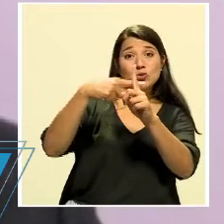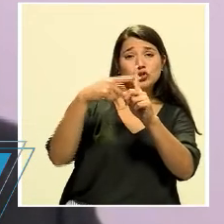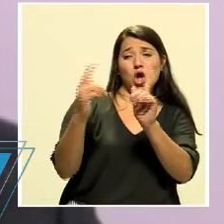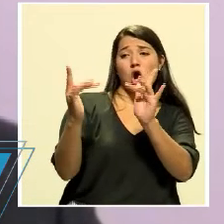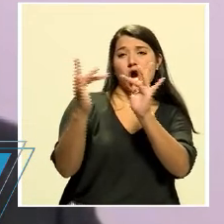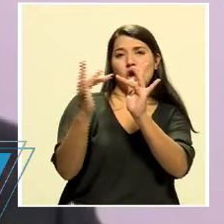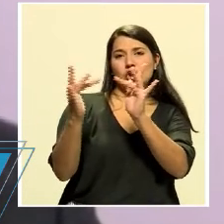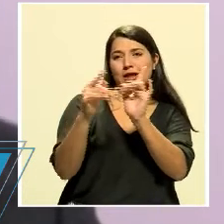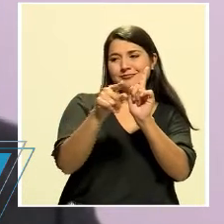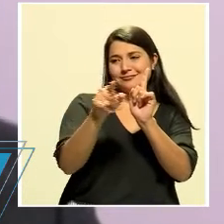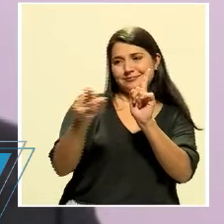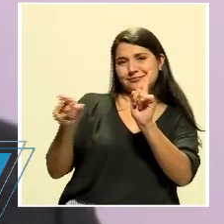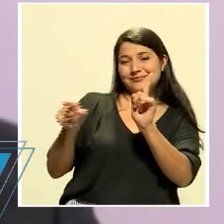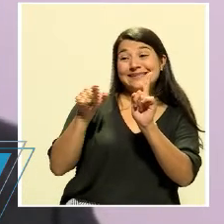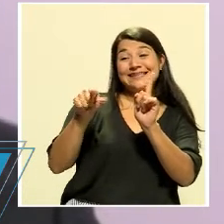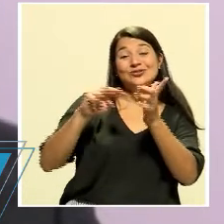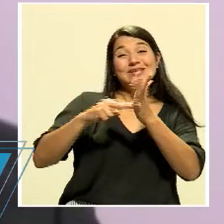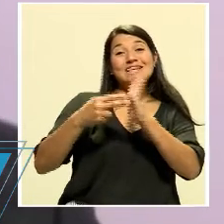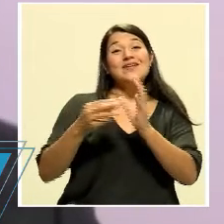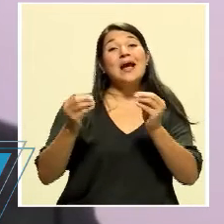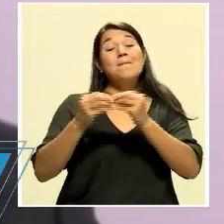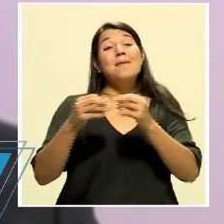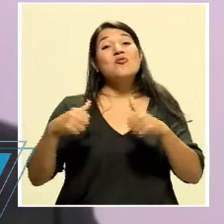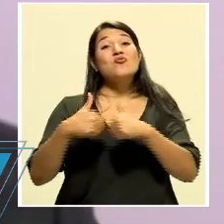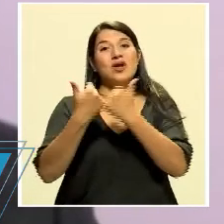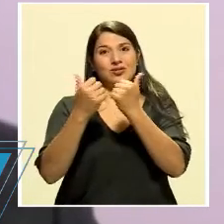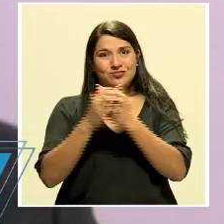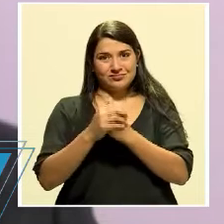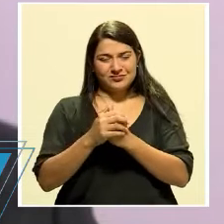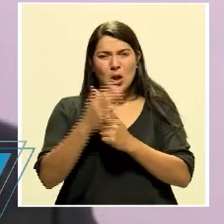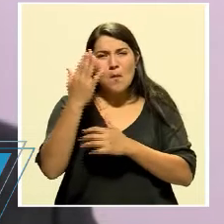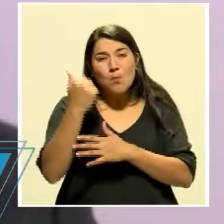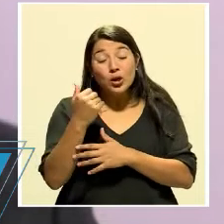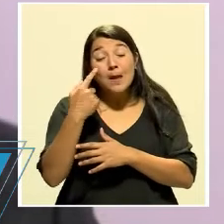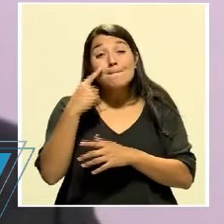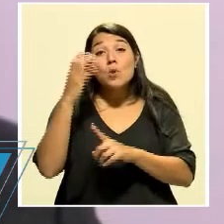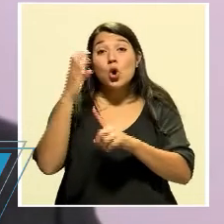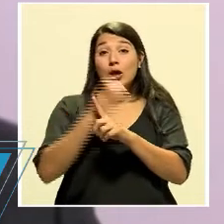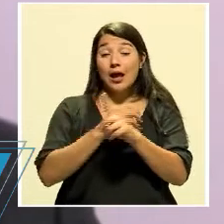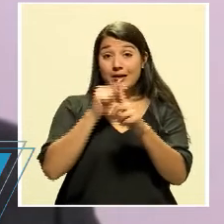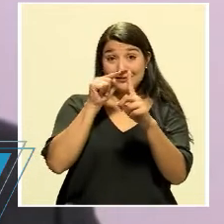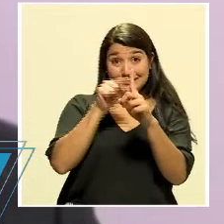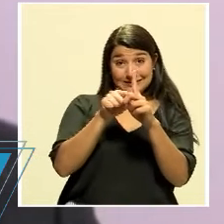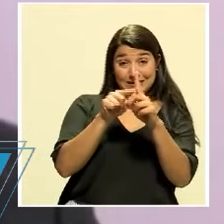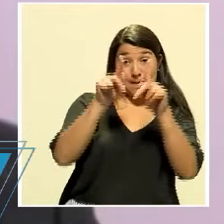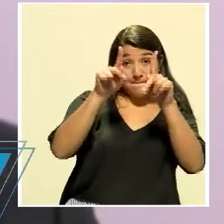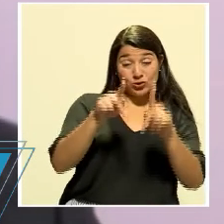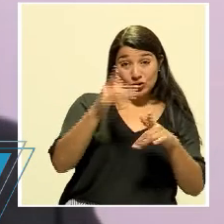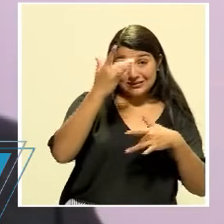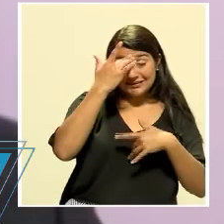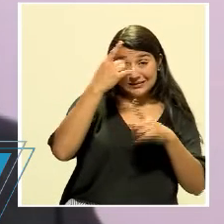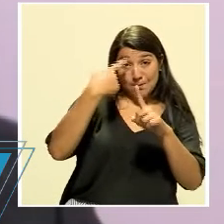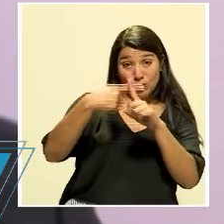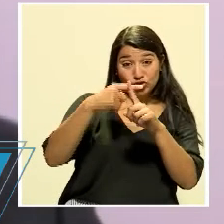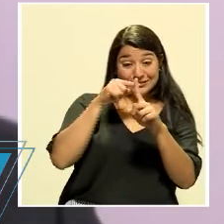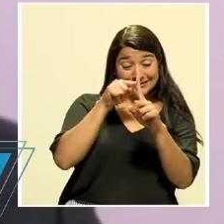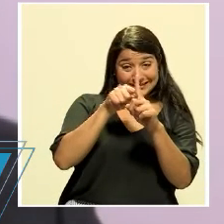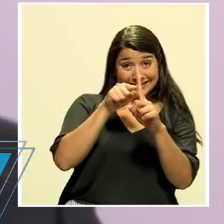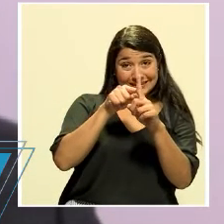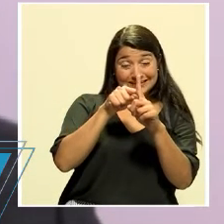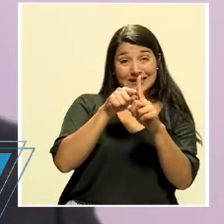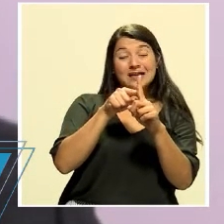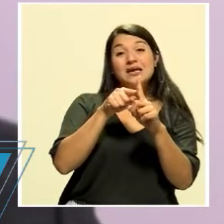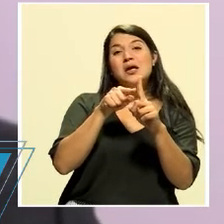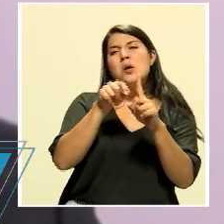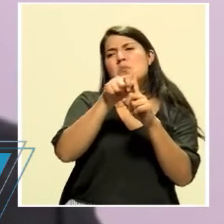directos de esas personas que se van reportando como positivas, porque imagínense que por cada persona que se detecta positiva,